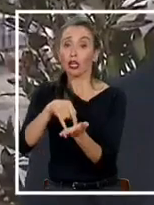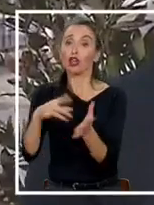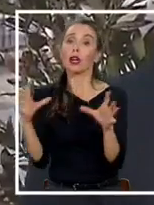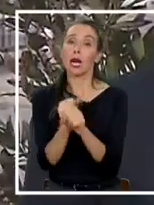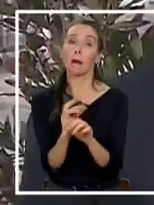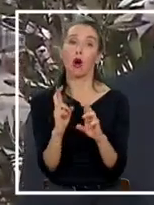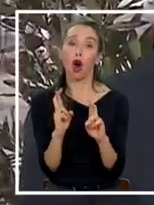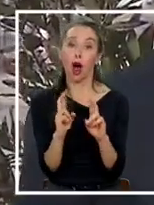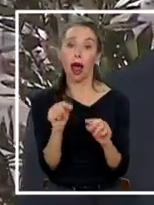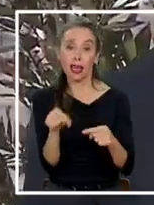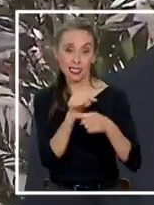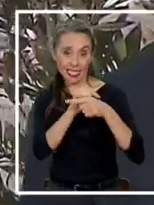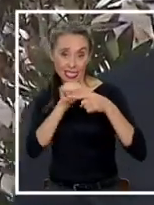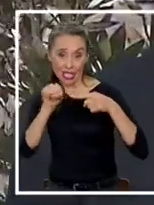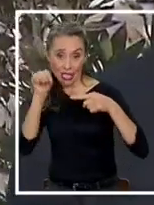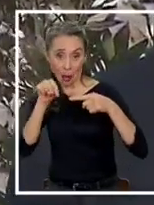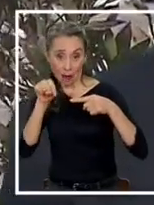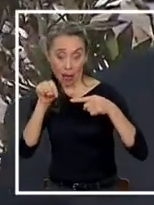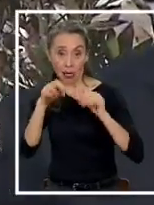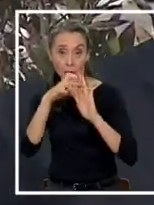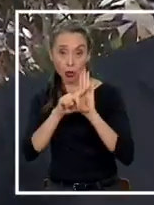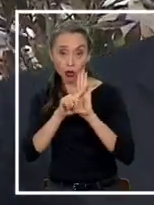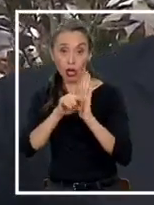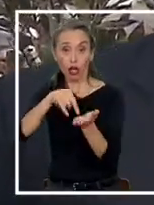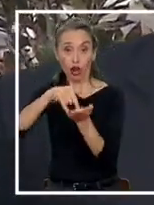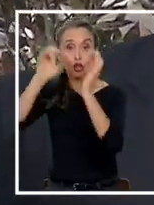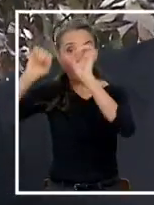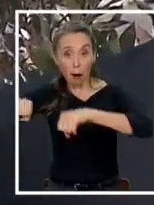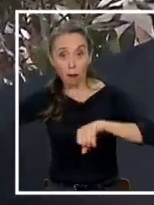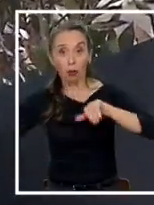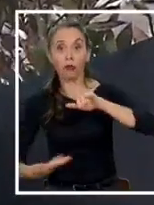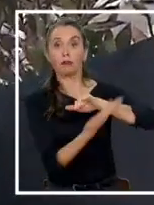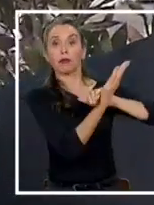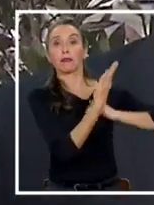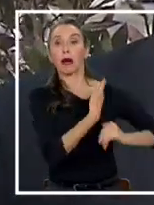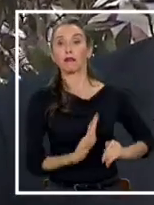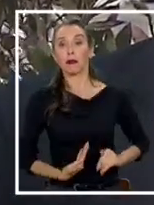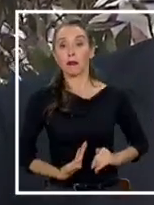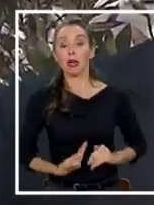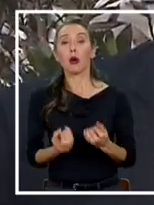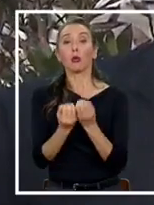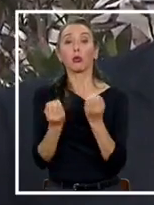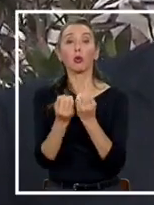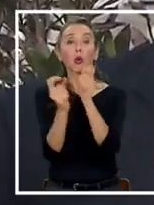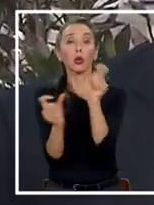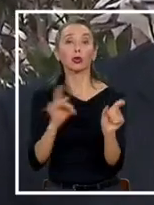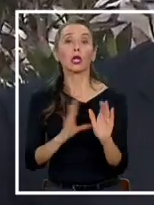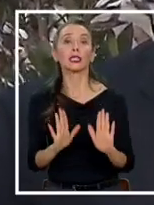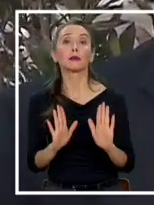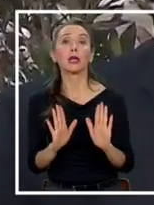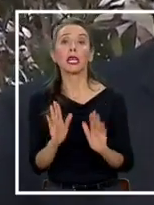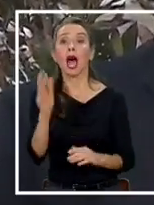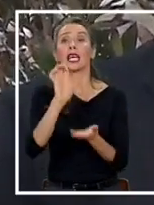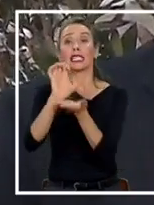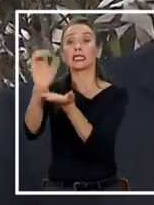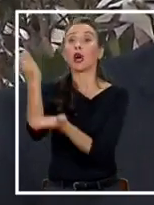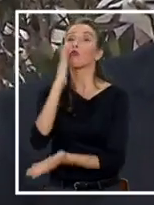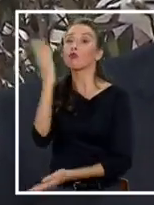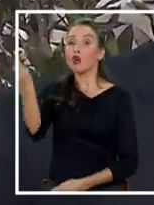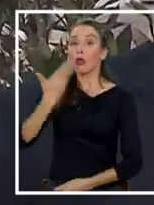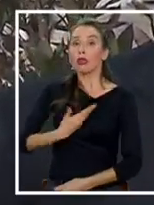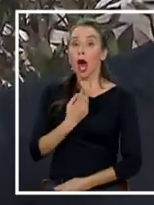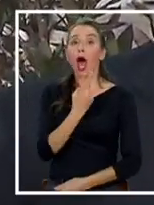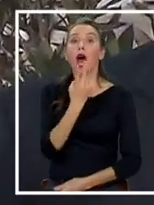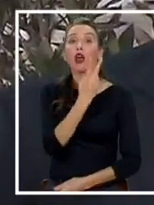Esperamos que ojalá esta semana podamos despachar ese proyecto. Yo creo que hay muchos chilenos que están esperando esos 200 mil pesos, son prácticamente